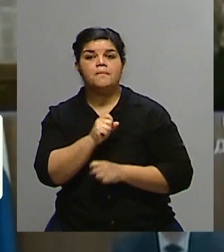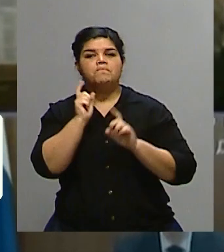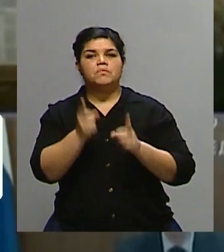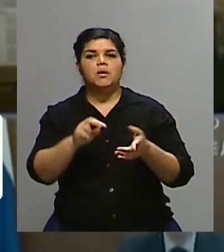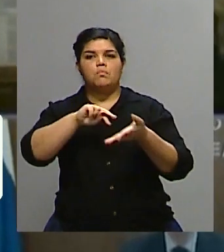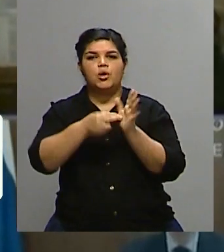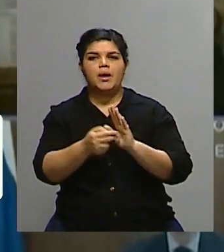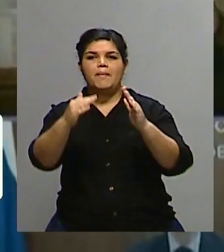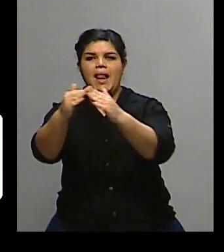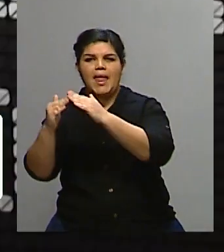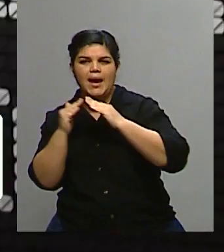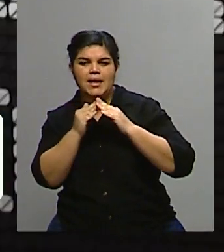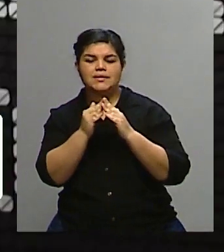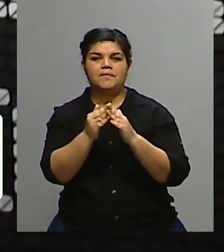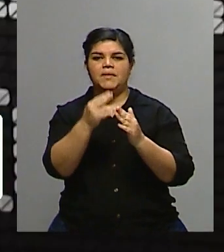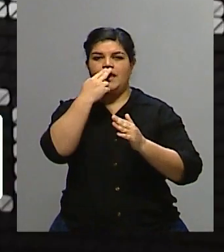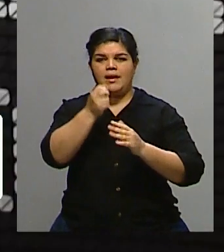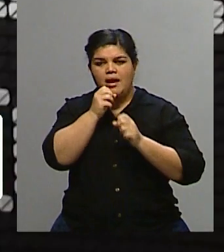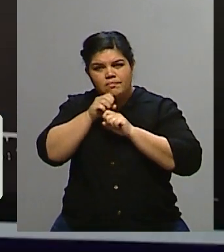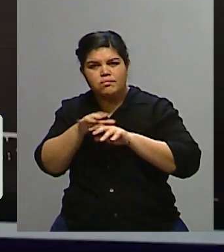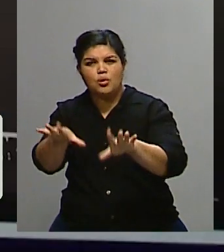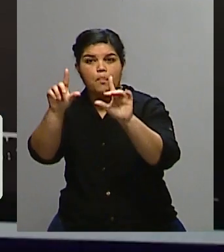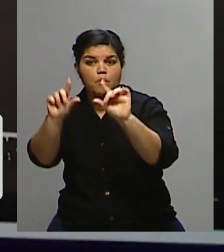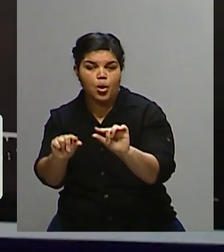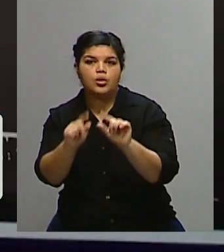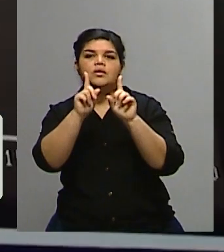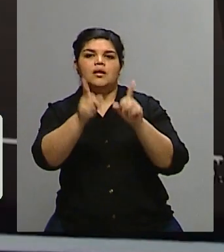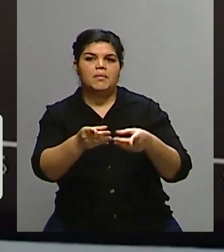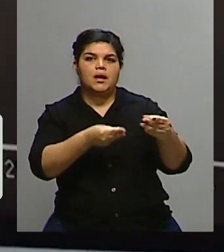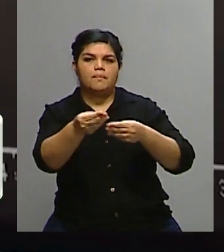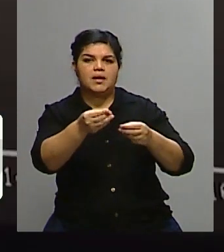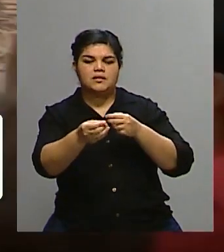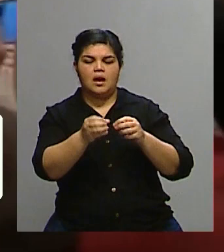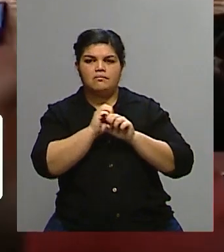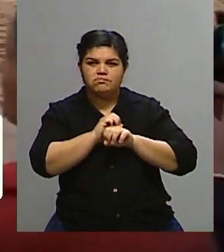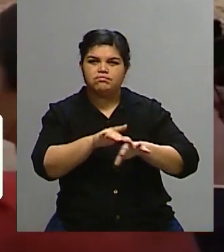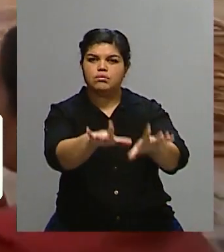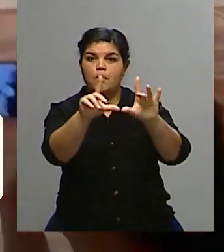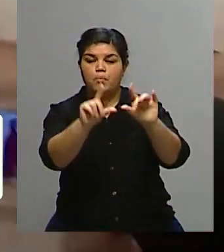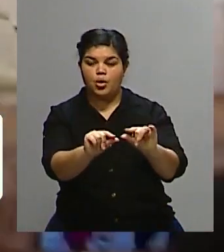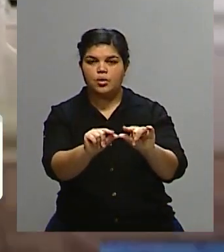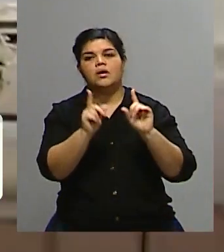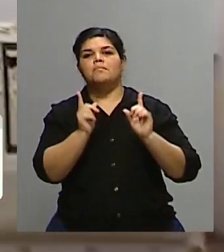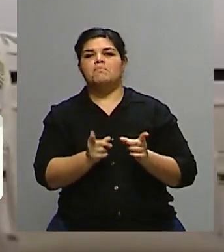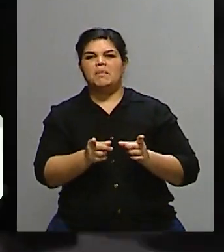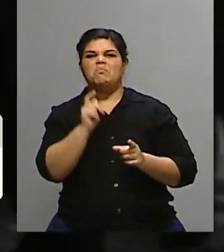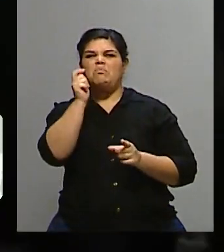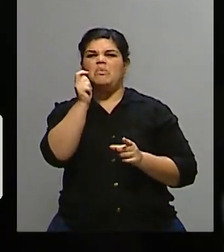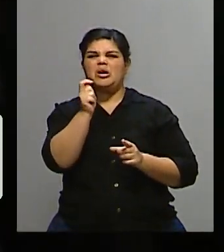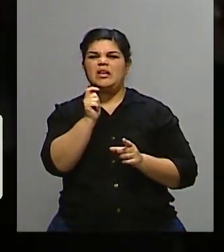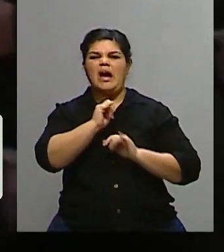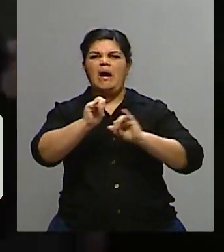y las empresas, según los pronósticos de los institutos oficiales. Estamos hablando de aquellos que dan los números que